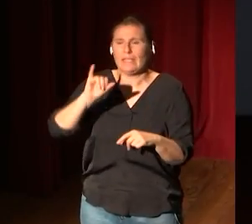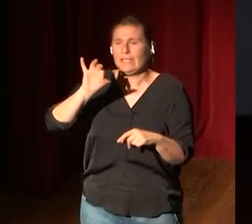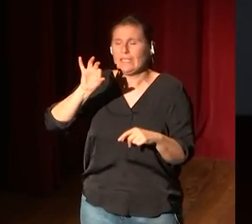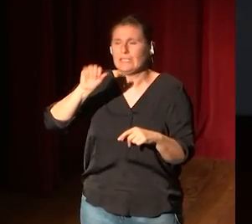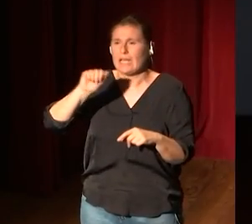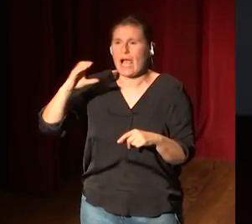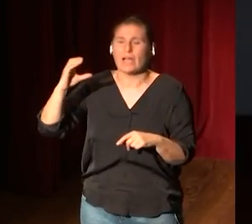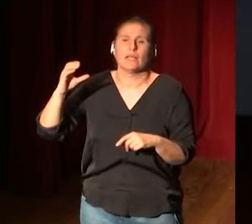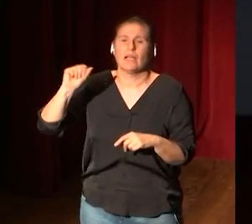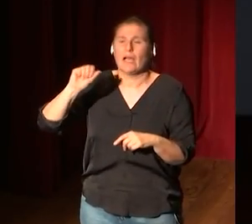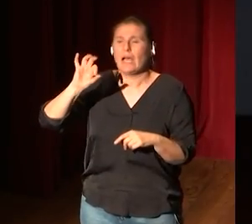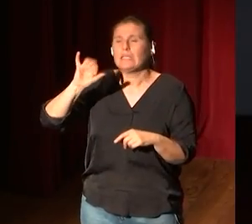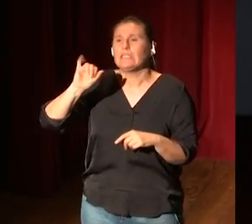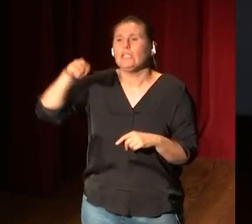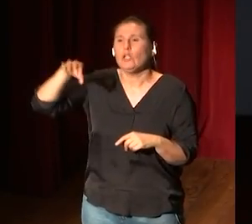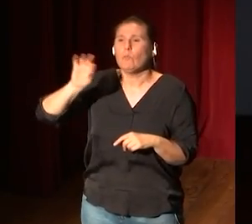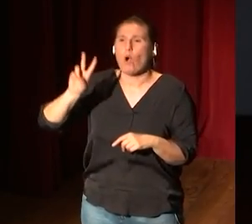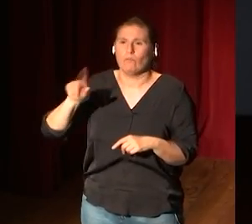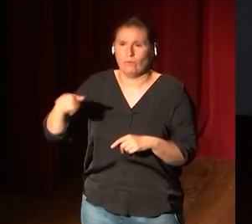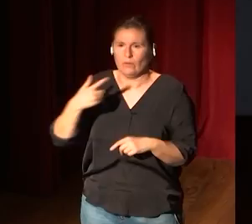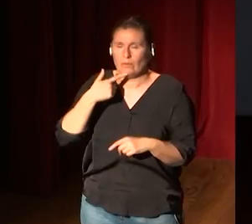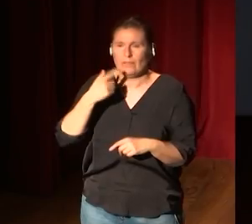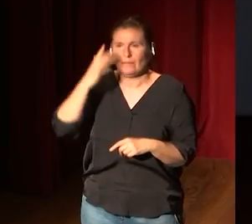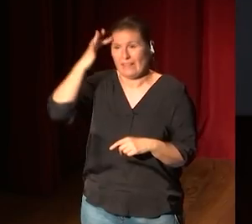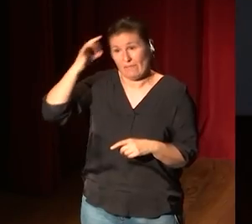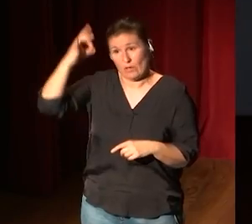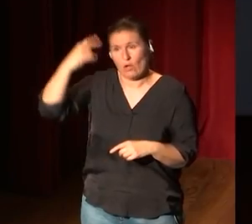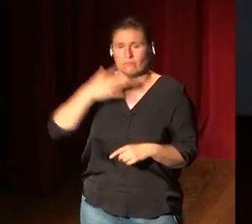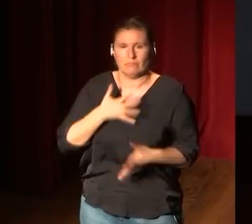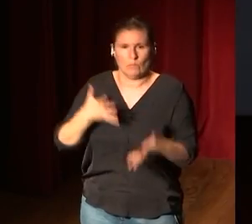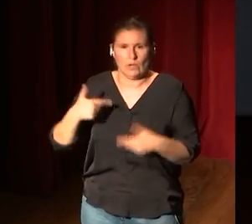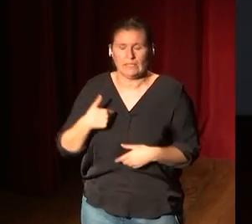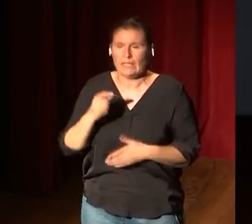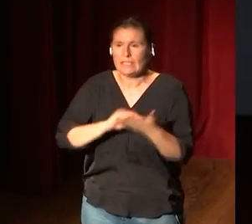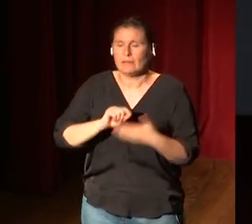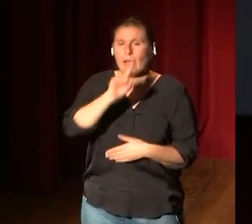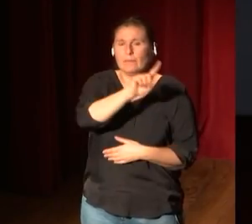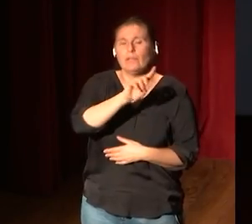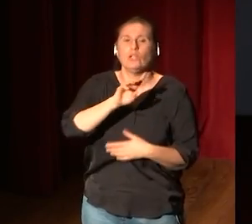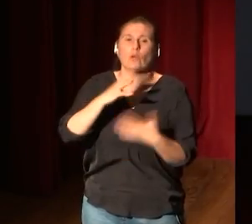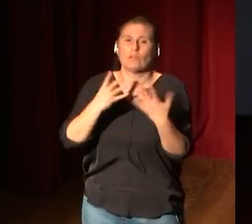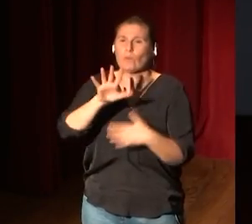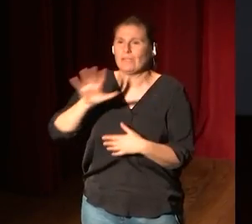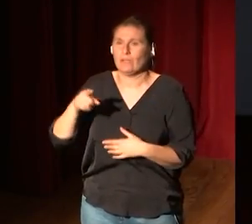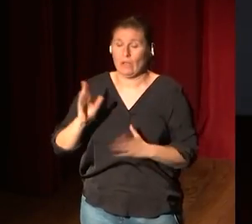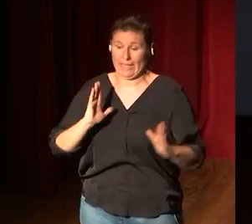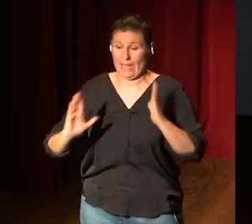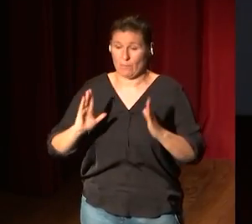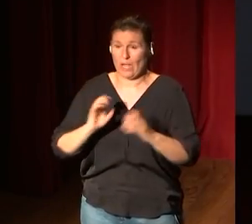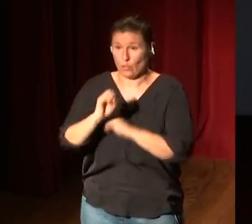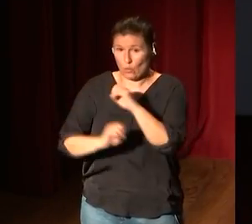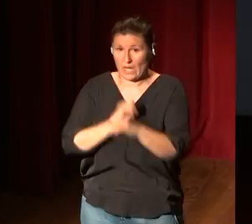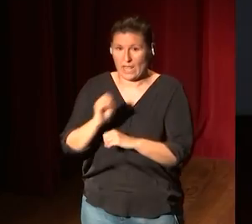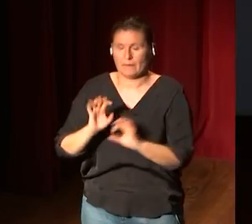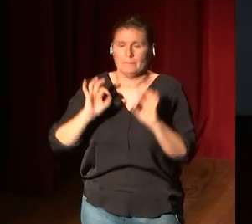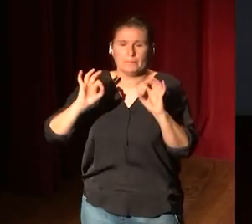mucho la ciencia ficción que escribe en 1955 en plena era nuclear en plena guerra